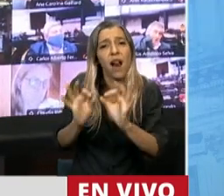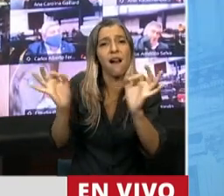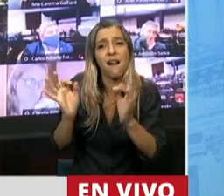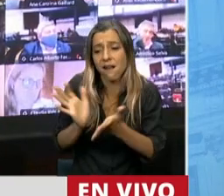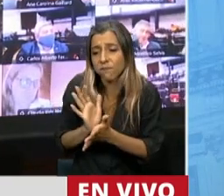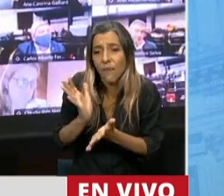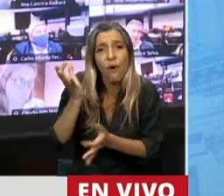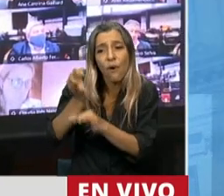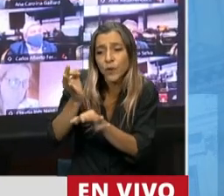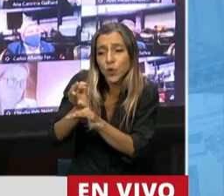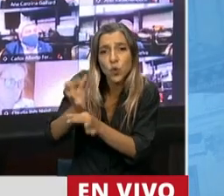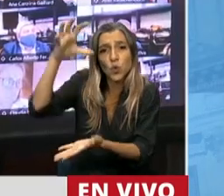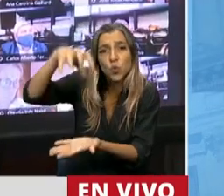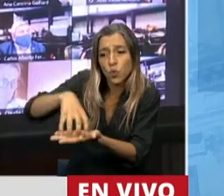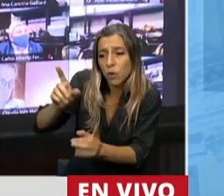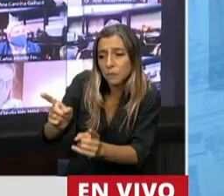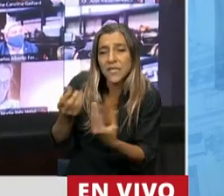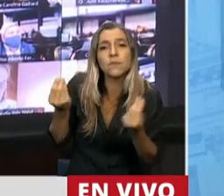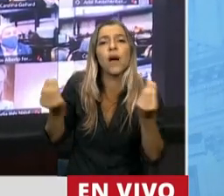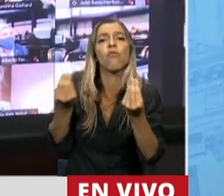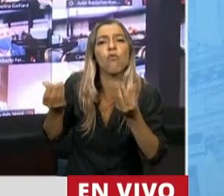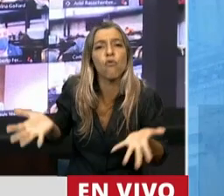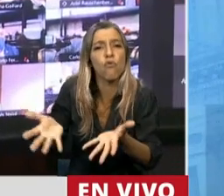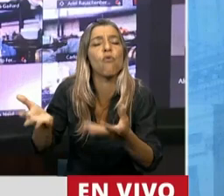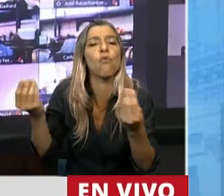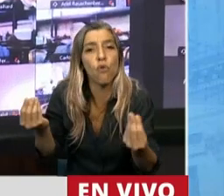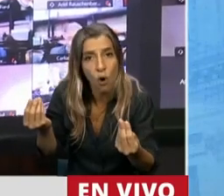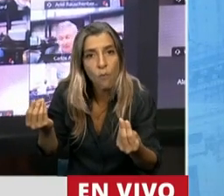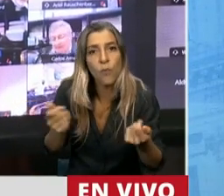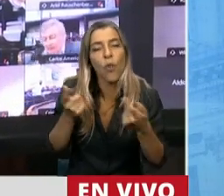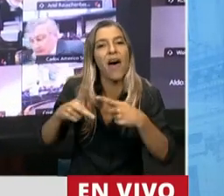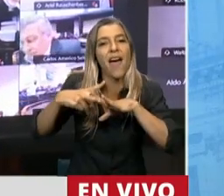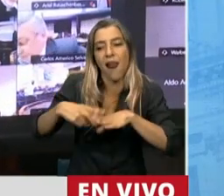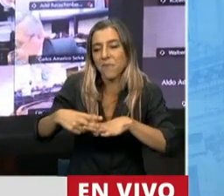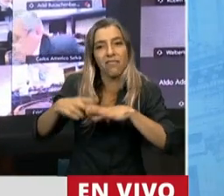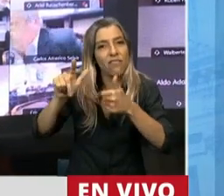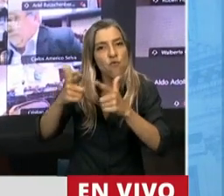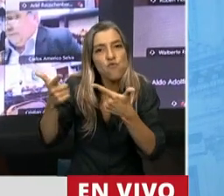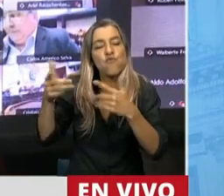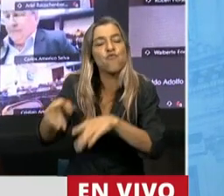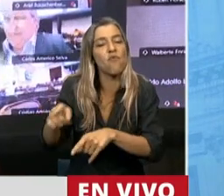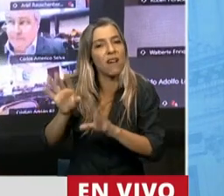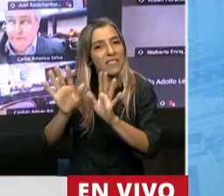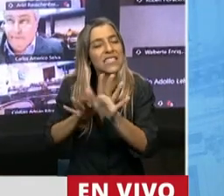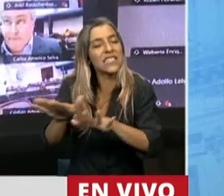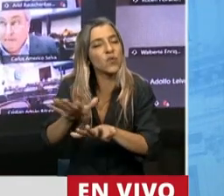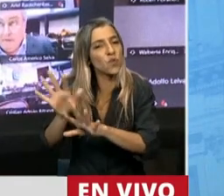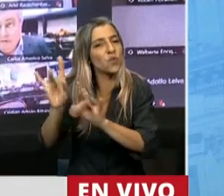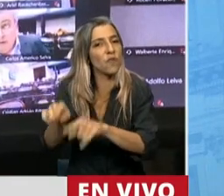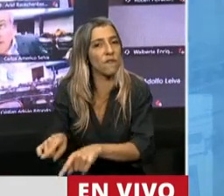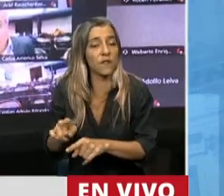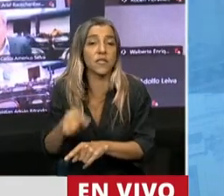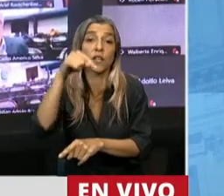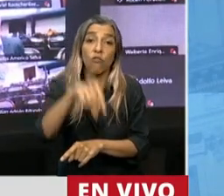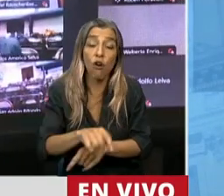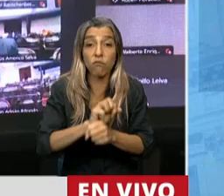adecuadas a nuestros docentes para poder acompañar esta situación social tan compleja. Hoy en la pandemia, además de la